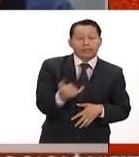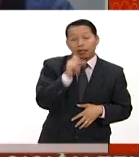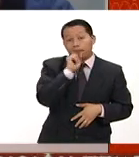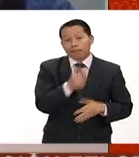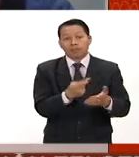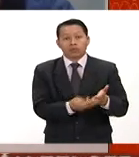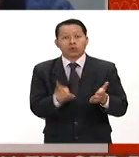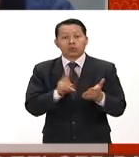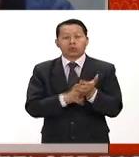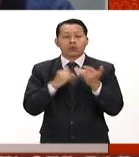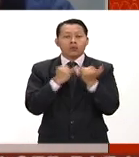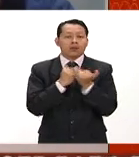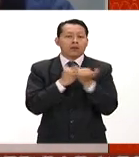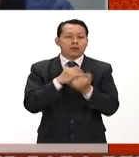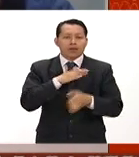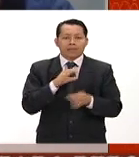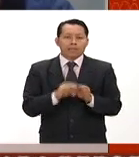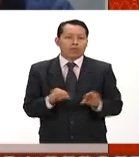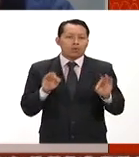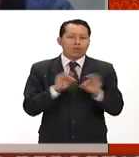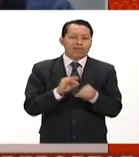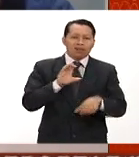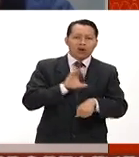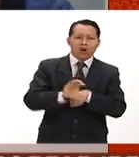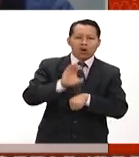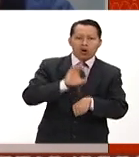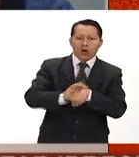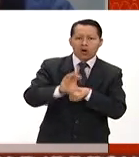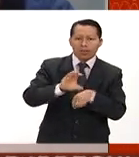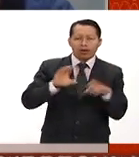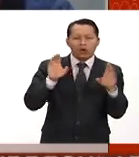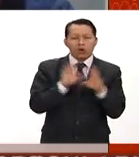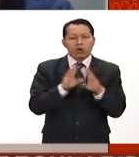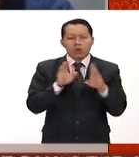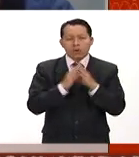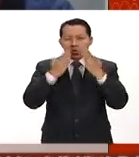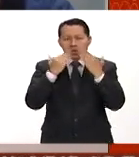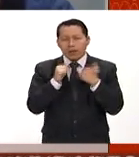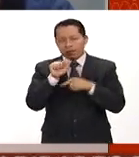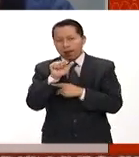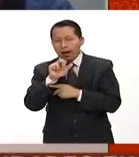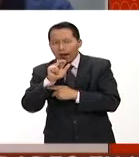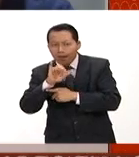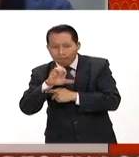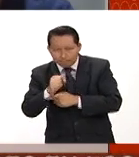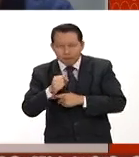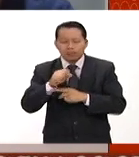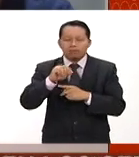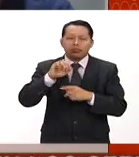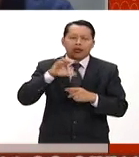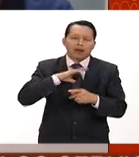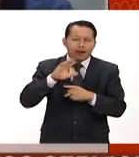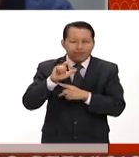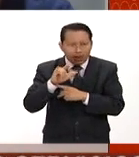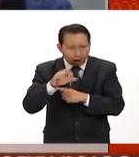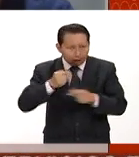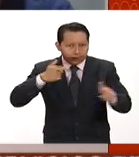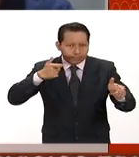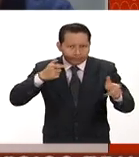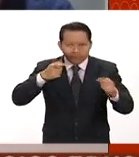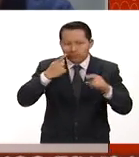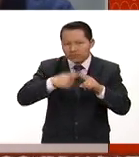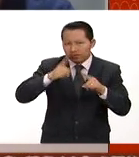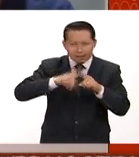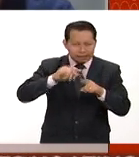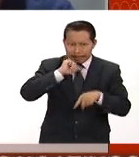también consolida que Colombia estará sin armas sin balas durante los próximos meses mientras se